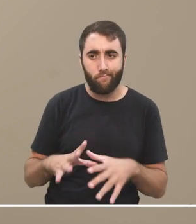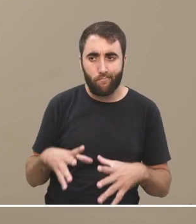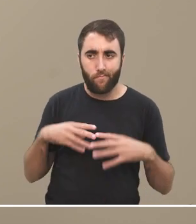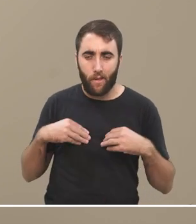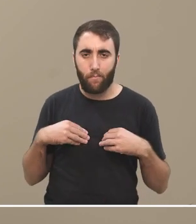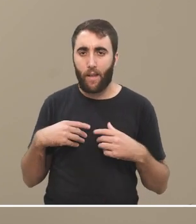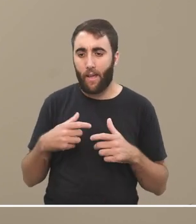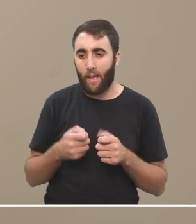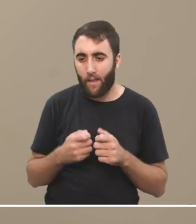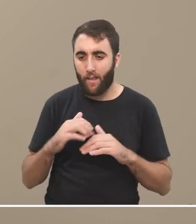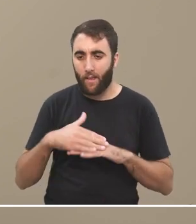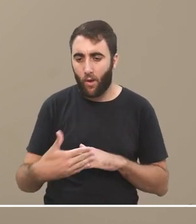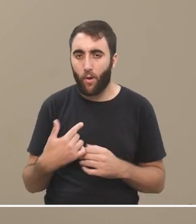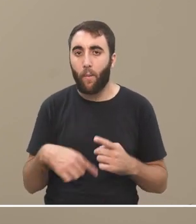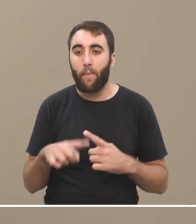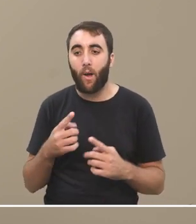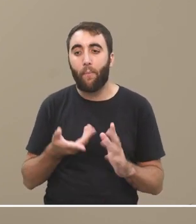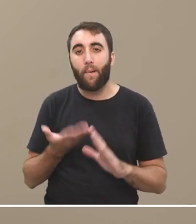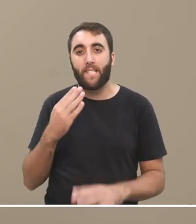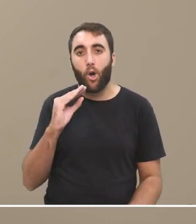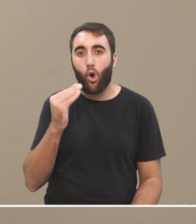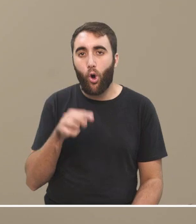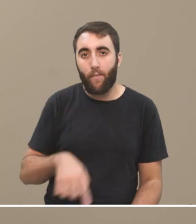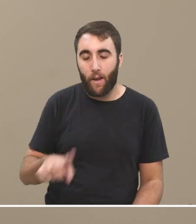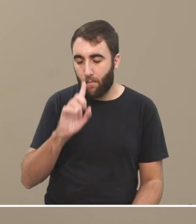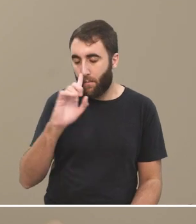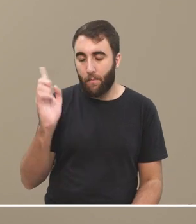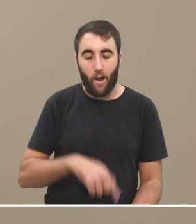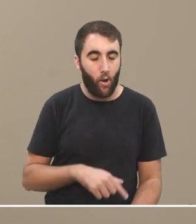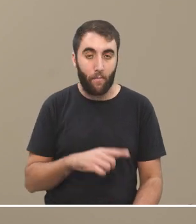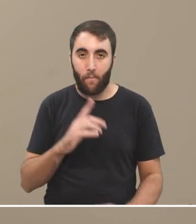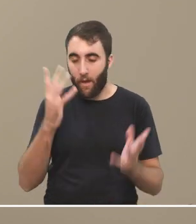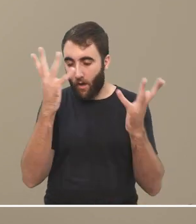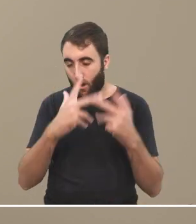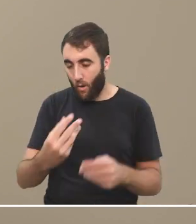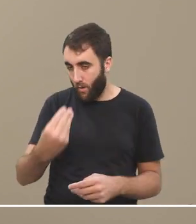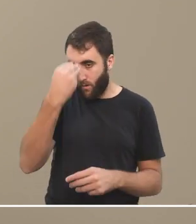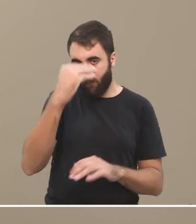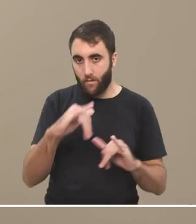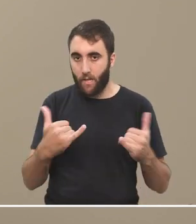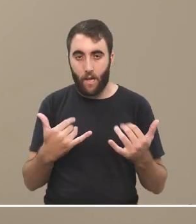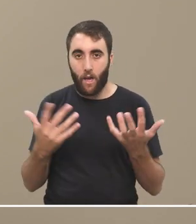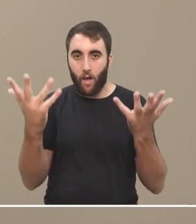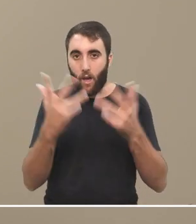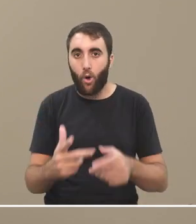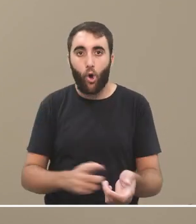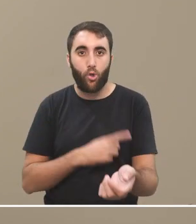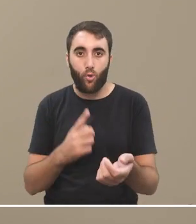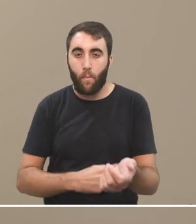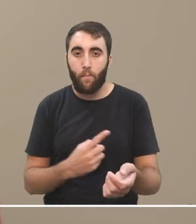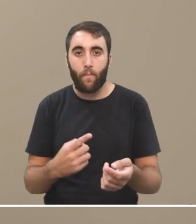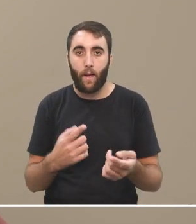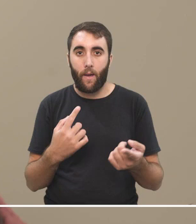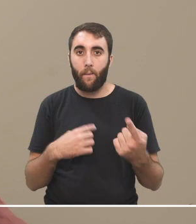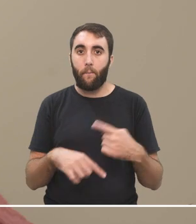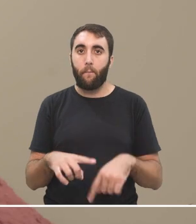tiempos, pero las generaciones más jóvenes lo han hecho de una forma mucho más simbiótica, de un modo general, aunque